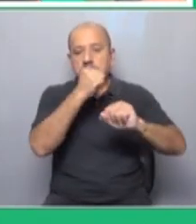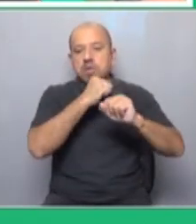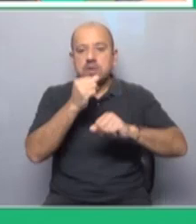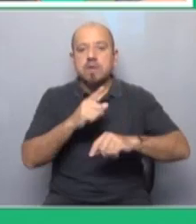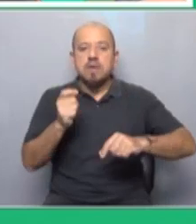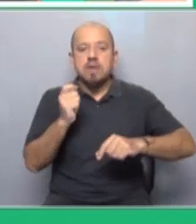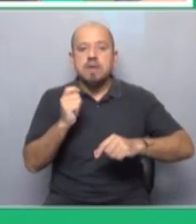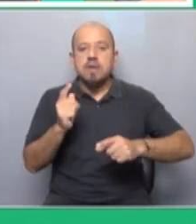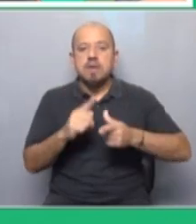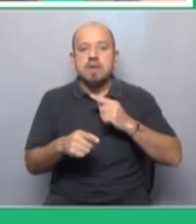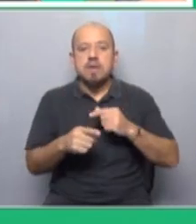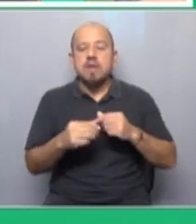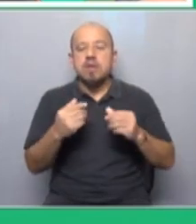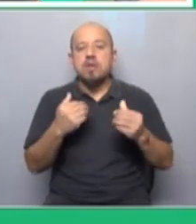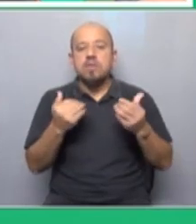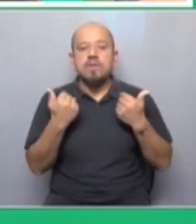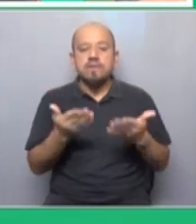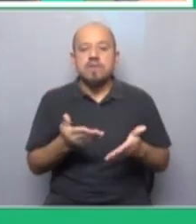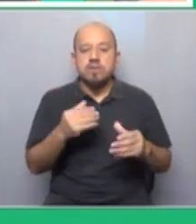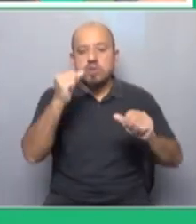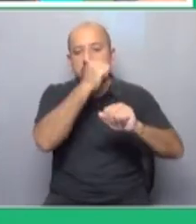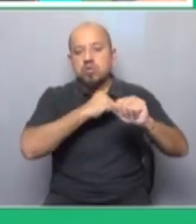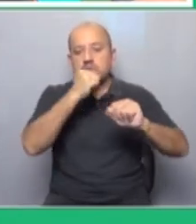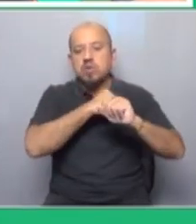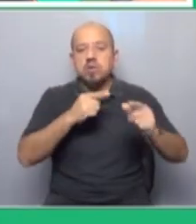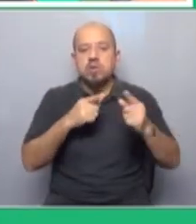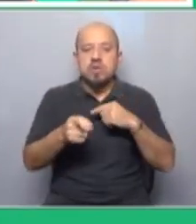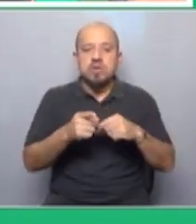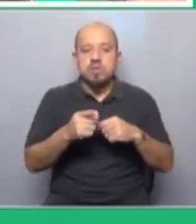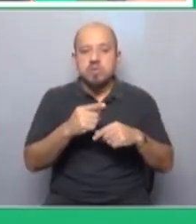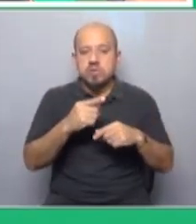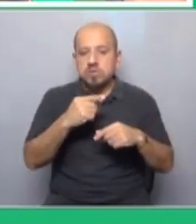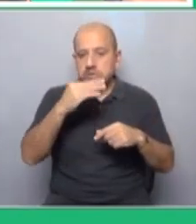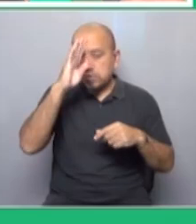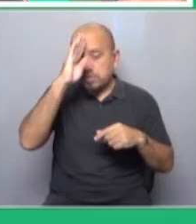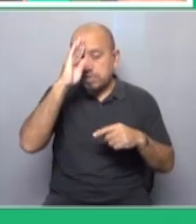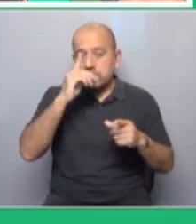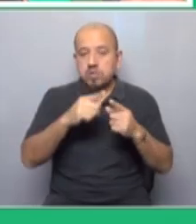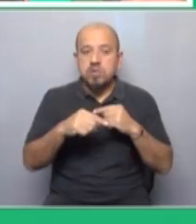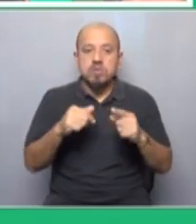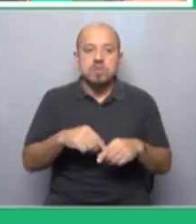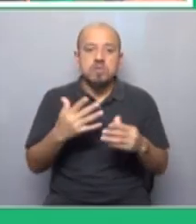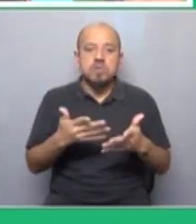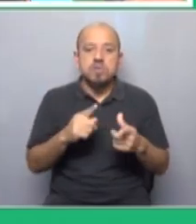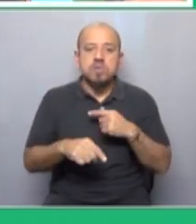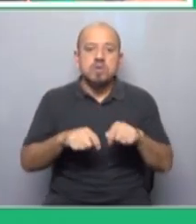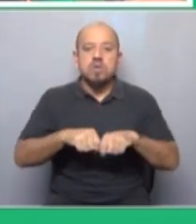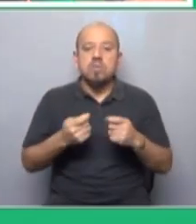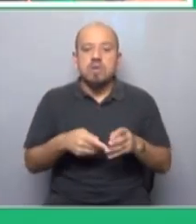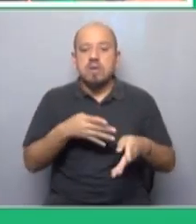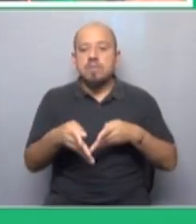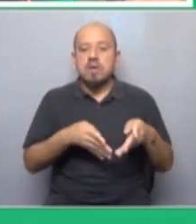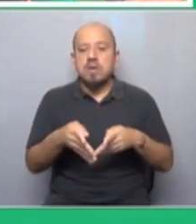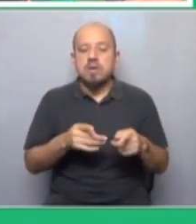quien se apropia de los beneficios de la tecnología eso se aprendió de parte del movimiento sindical y la lucha dejó de ser romper la máquina para